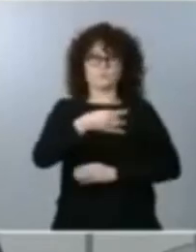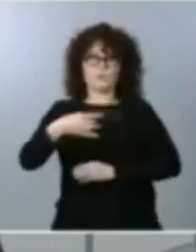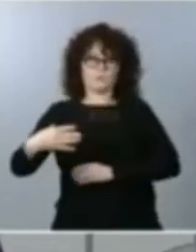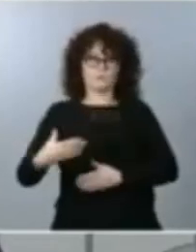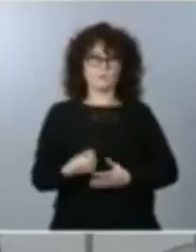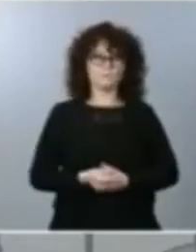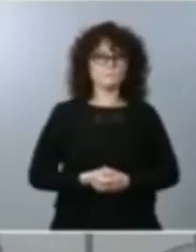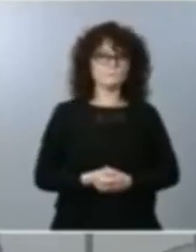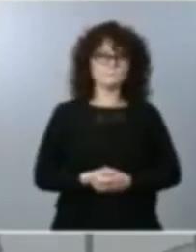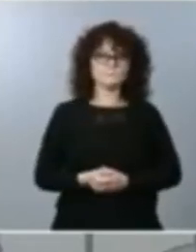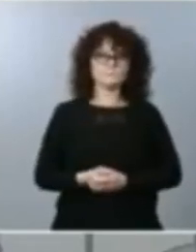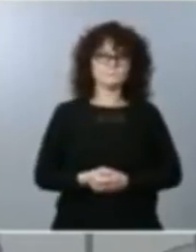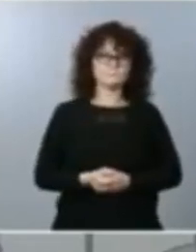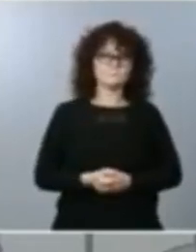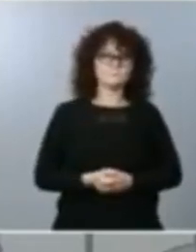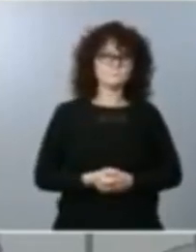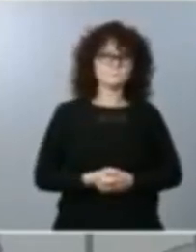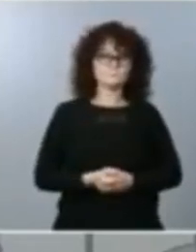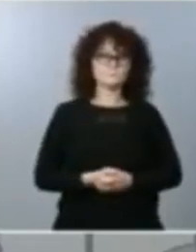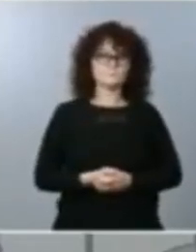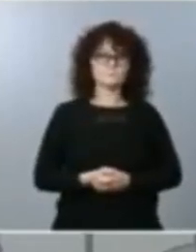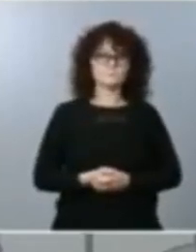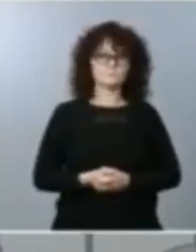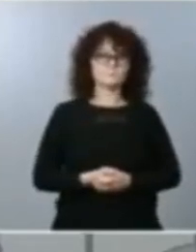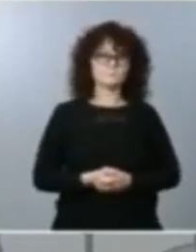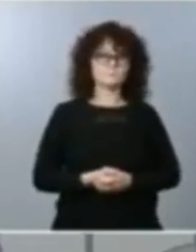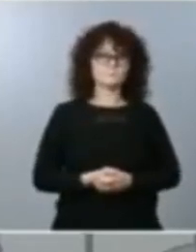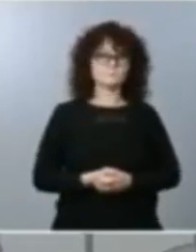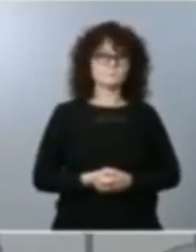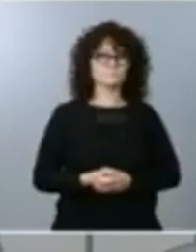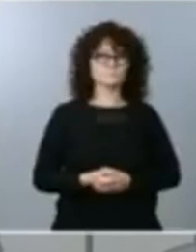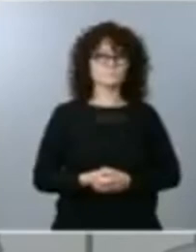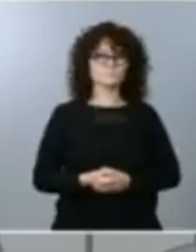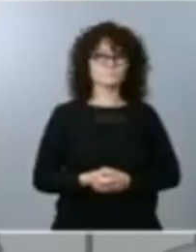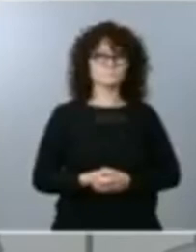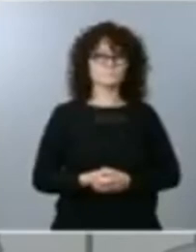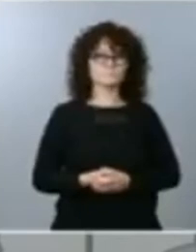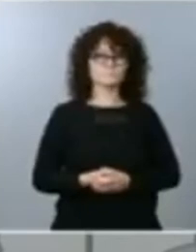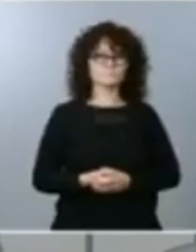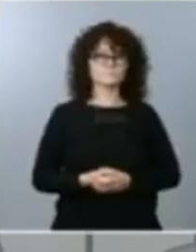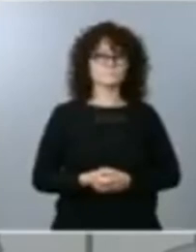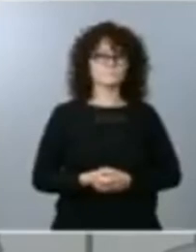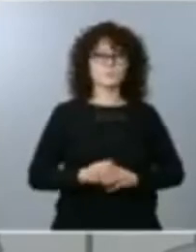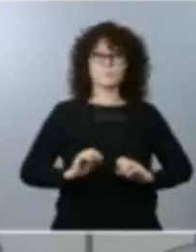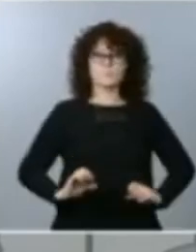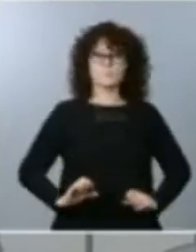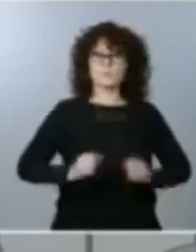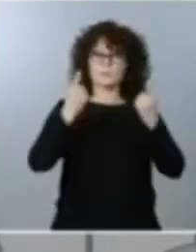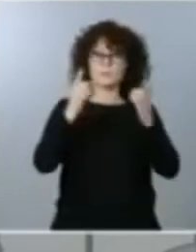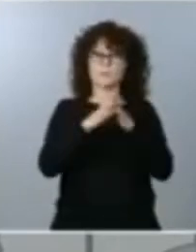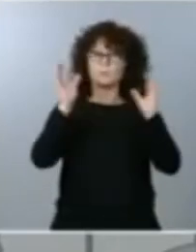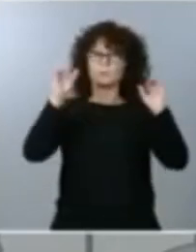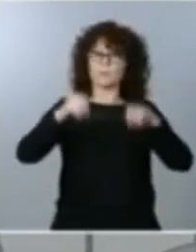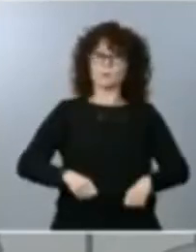Es la primera vez que un acuerdo tan importante, y esto también me gustaría subrayarlo,